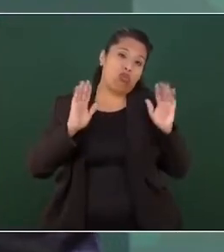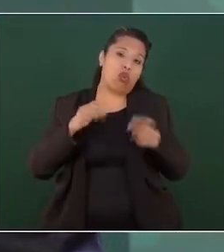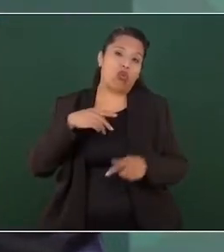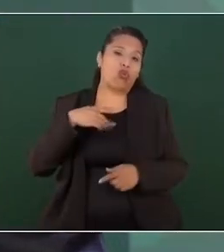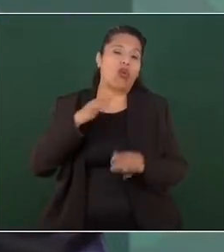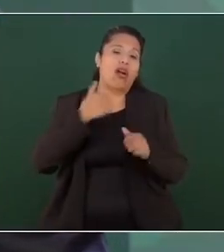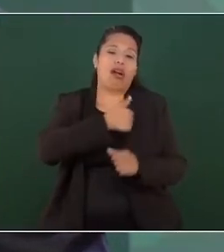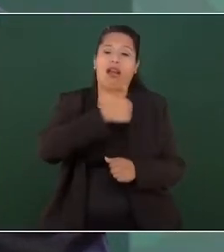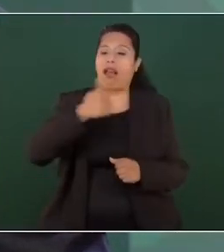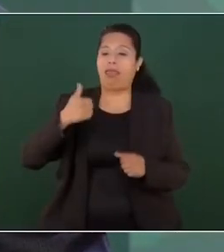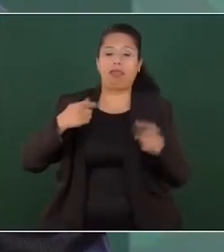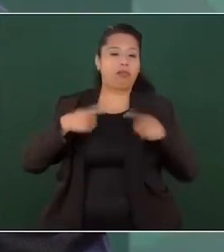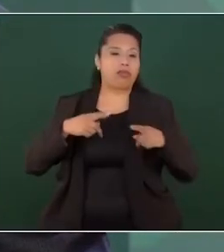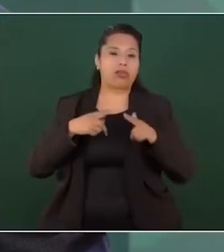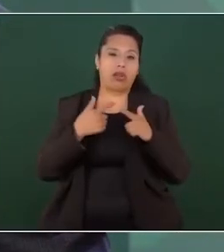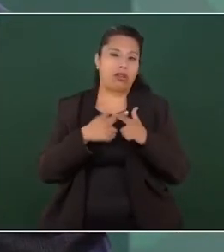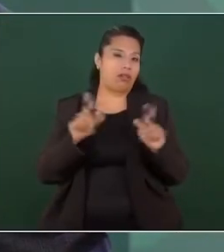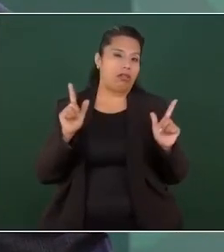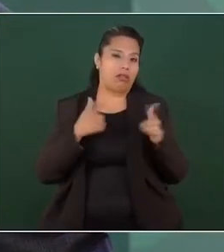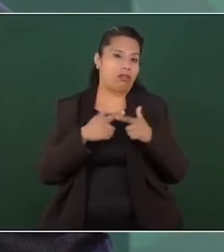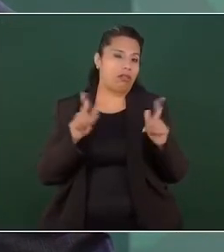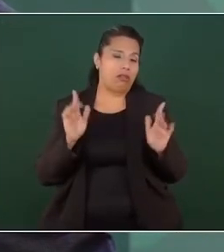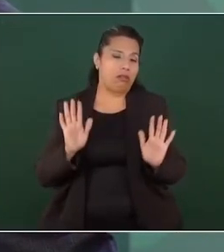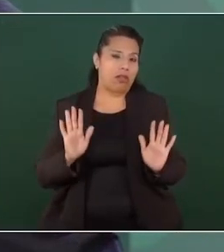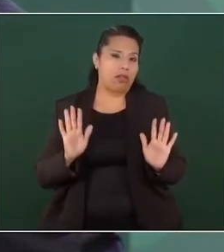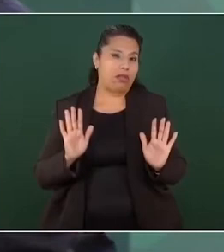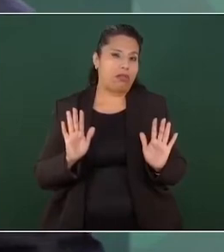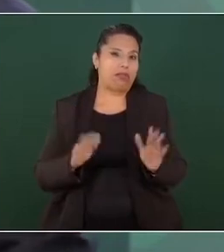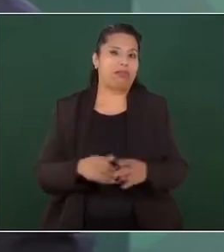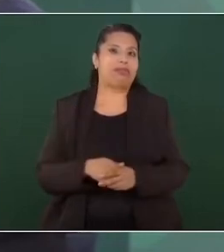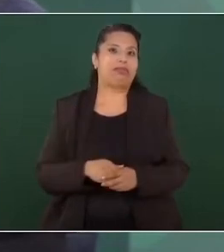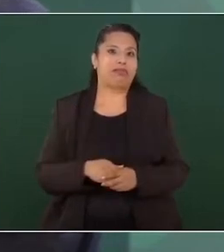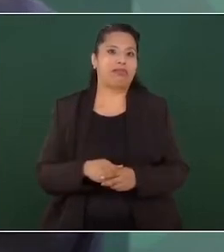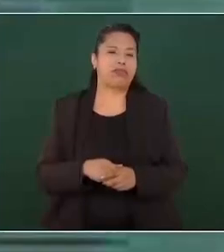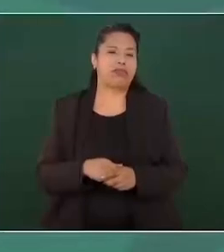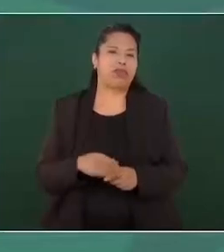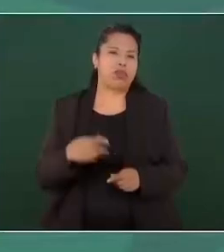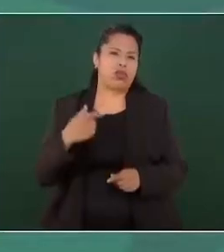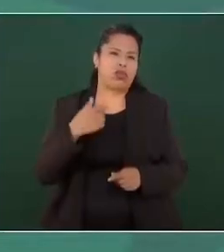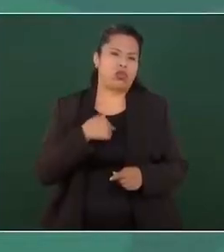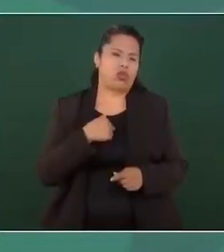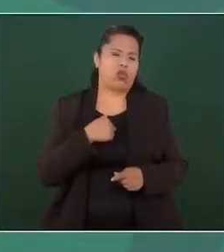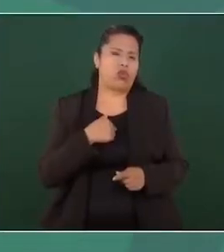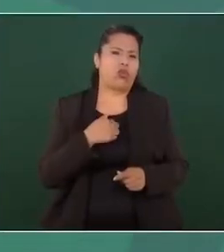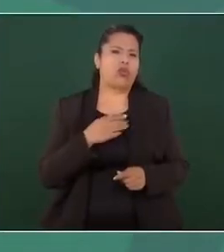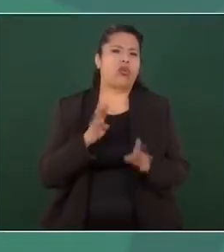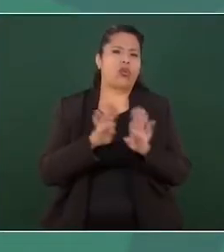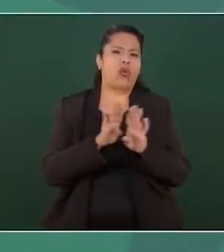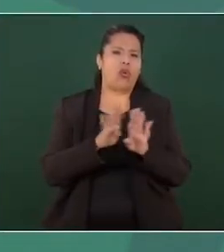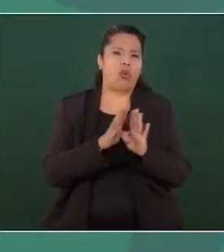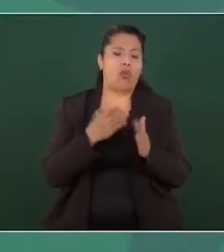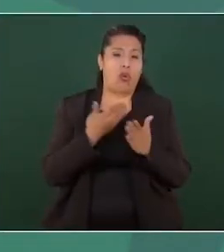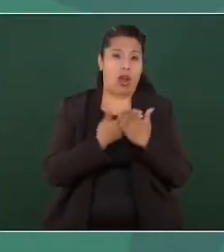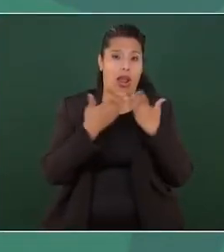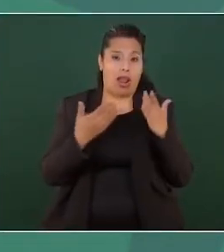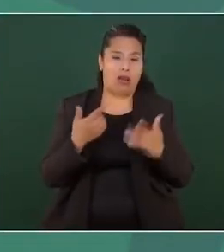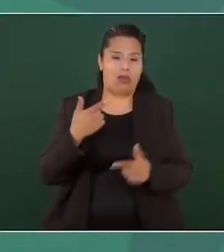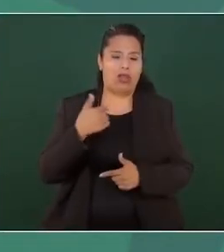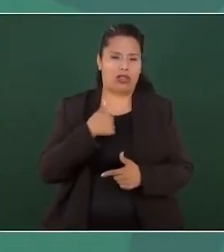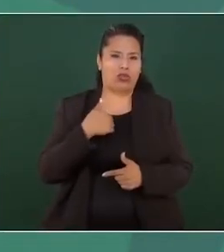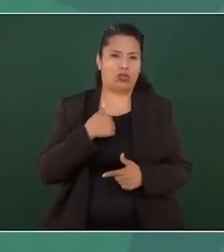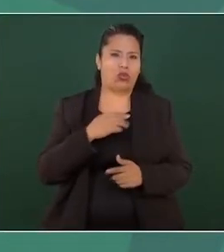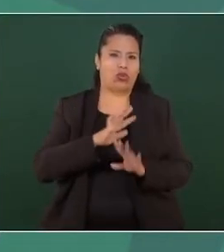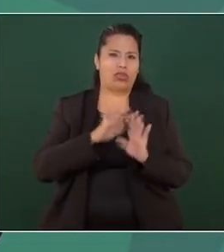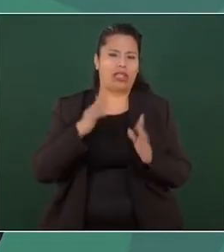celebro que se esté aprobando la